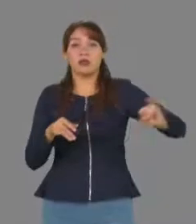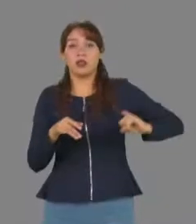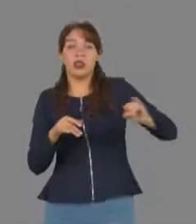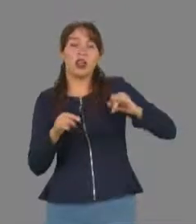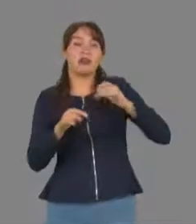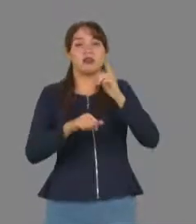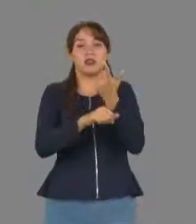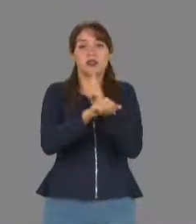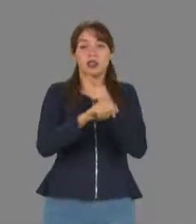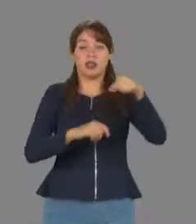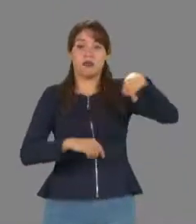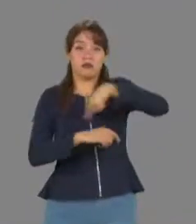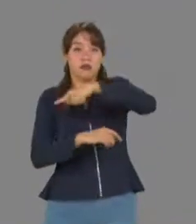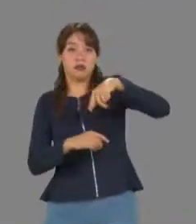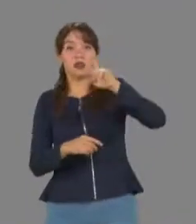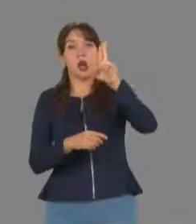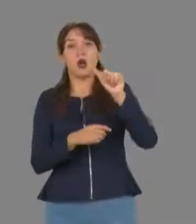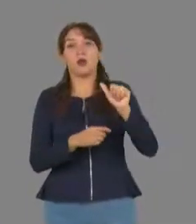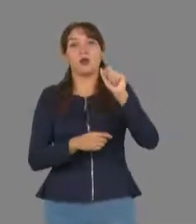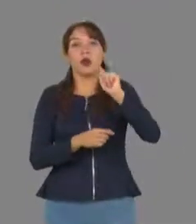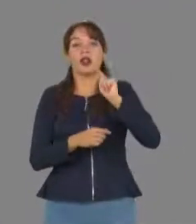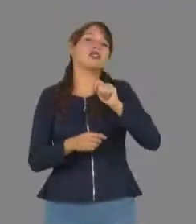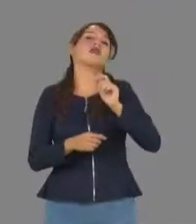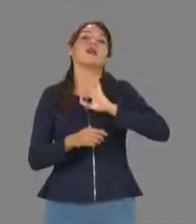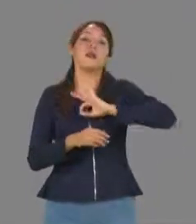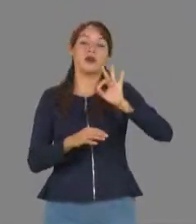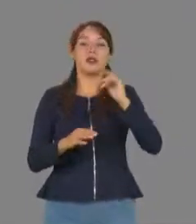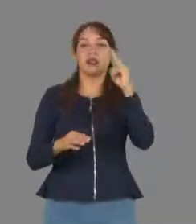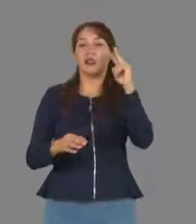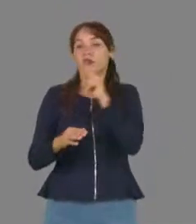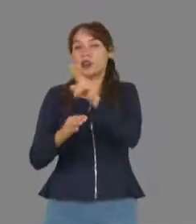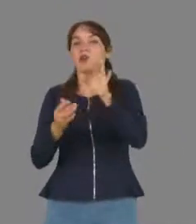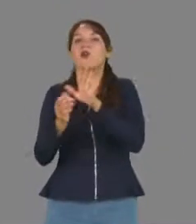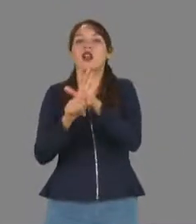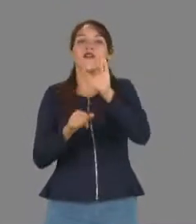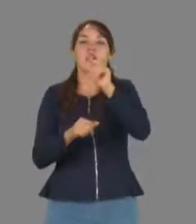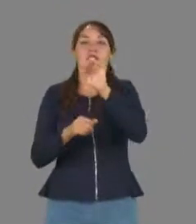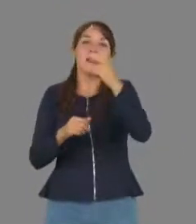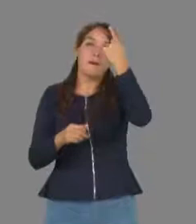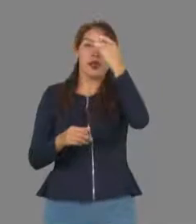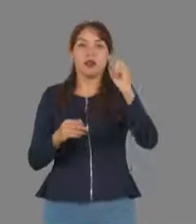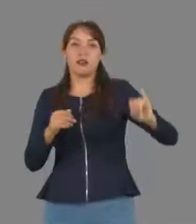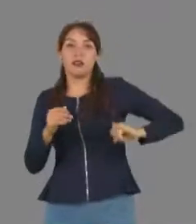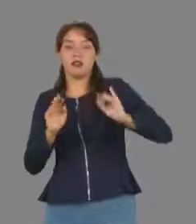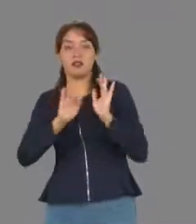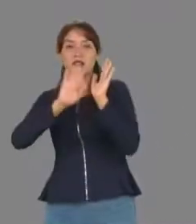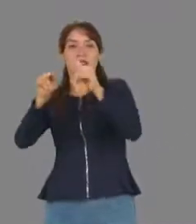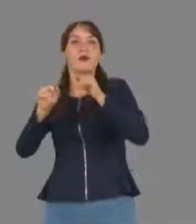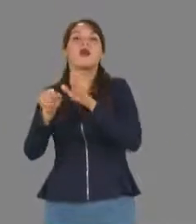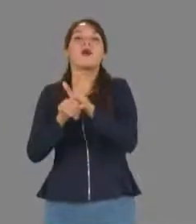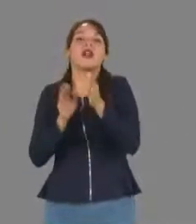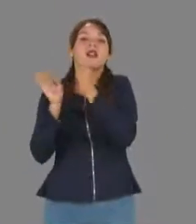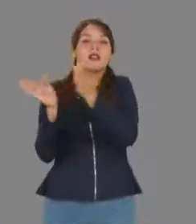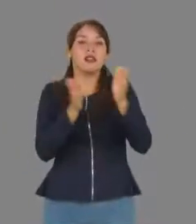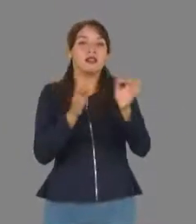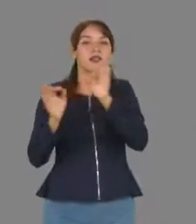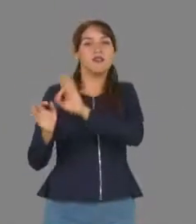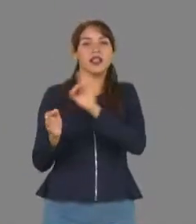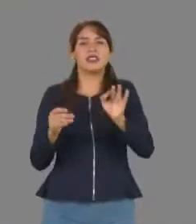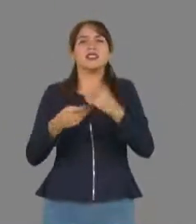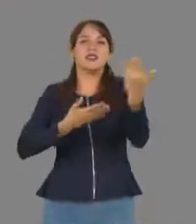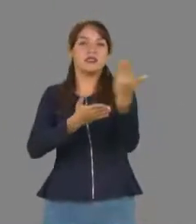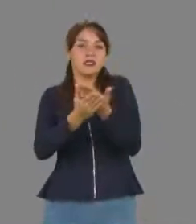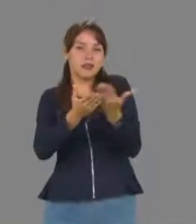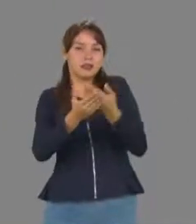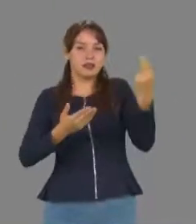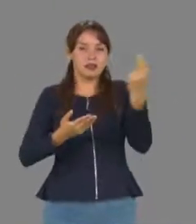alguna de las carreras que oferta la Universidad Autónoma de Tamaulipas, acércate al plantel al cual deseas ingresar para que verifiques las fechas y los requisitos